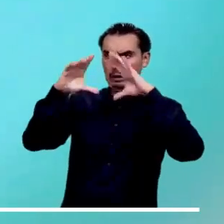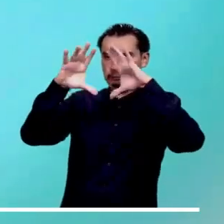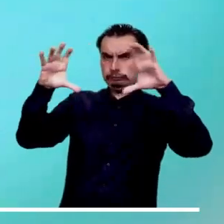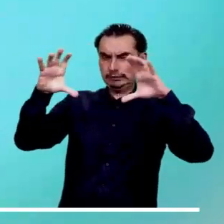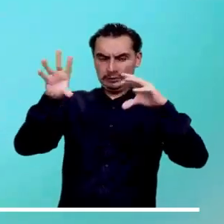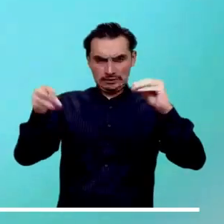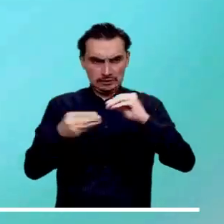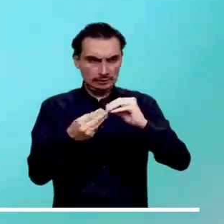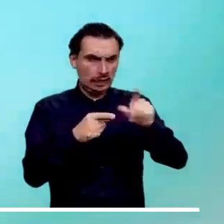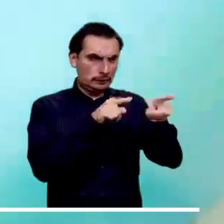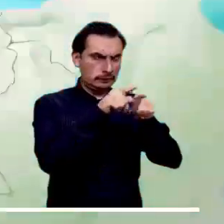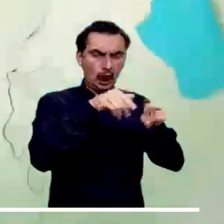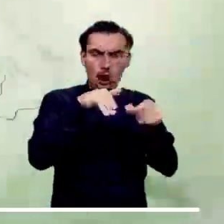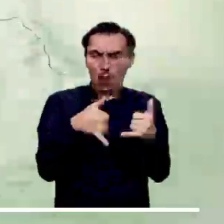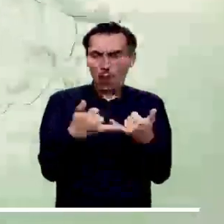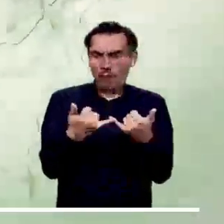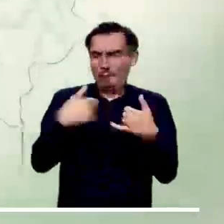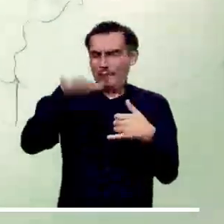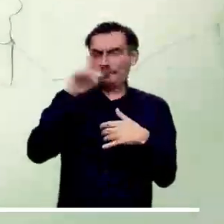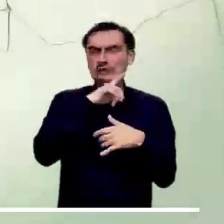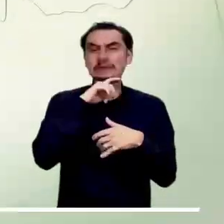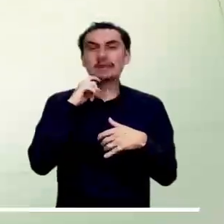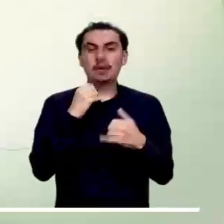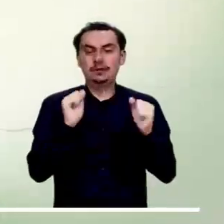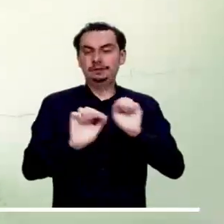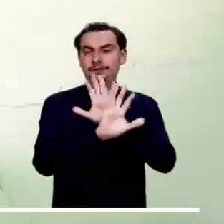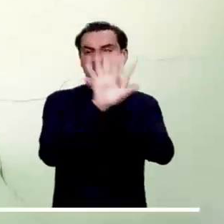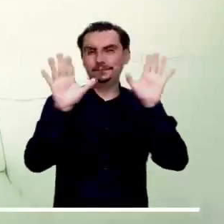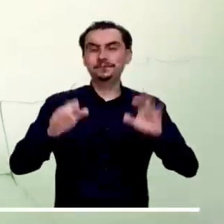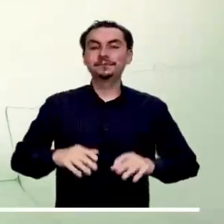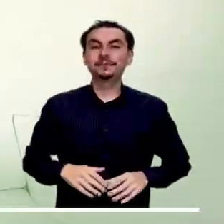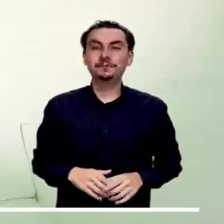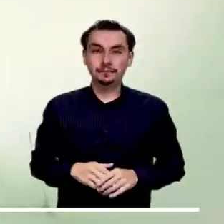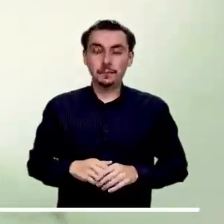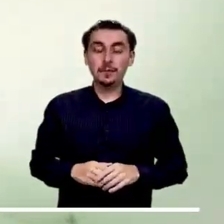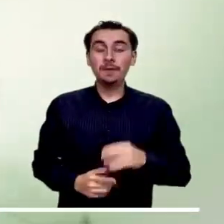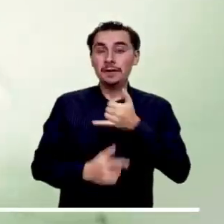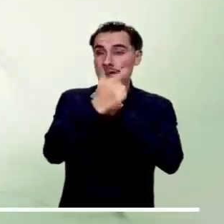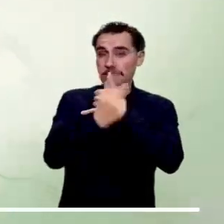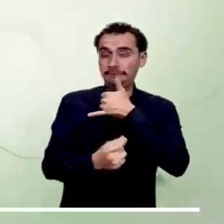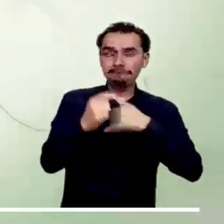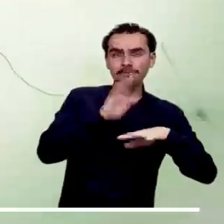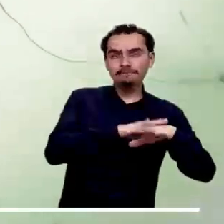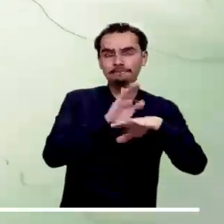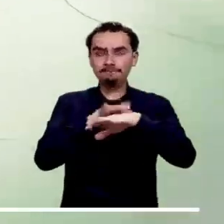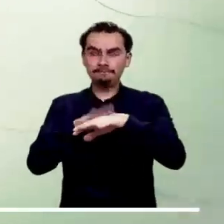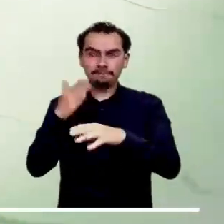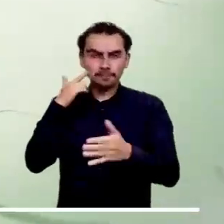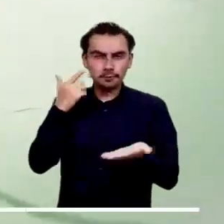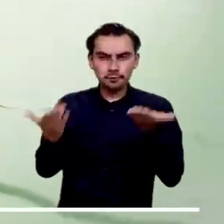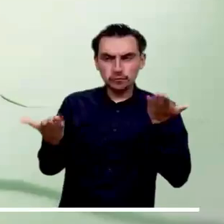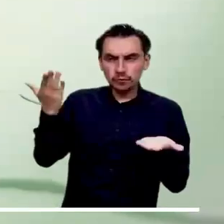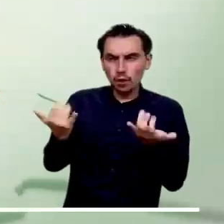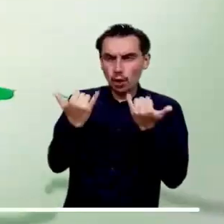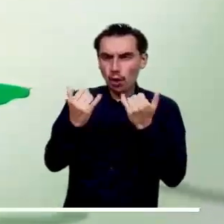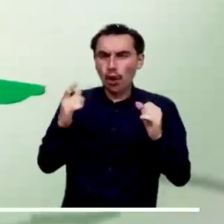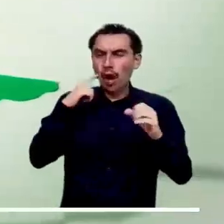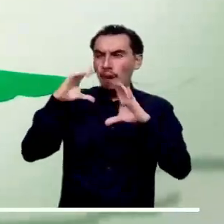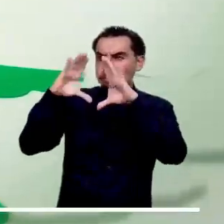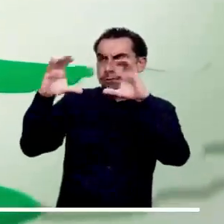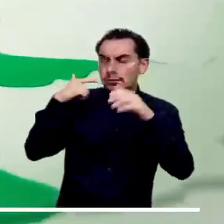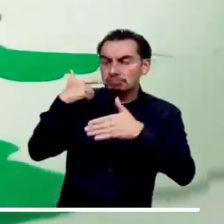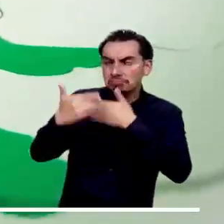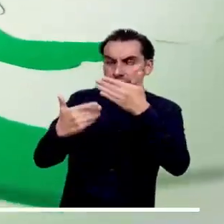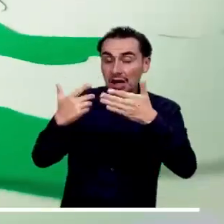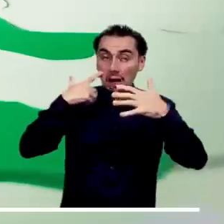predominantes. El Pacífico se despierta con cielo entre parcial y mayormente nublado. No se esperan lluvias en la zona